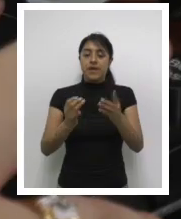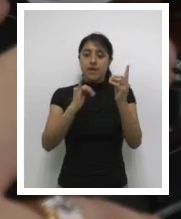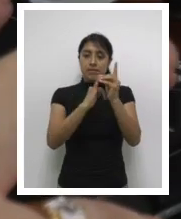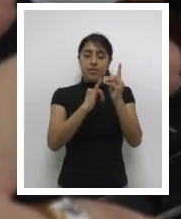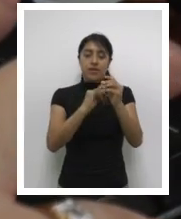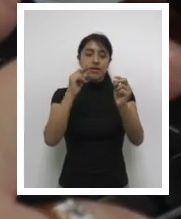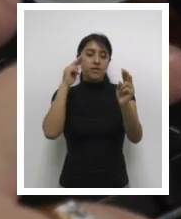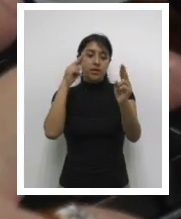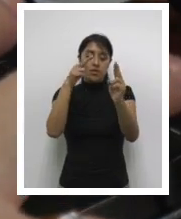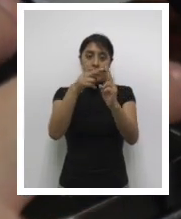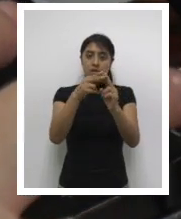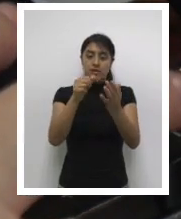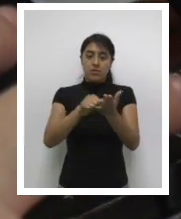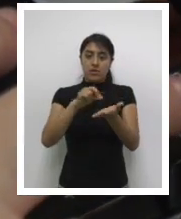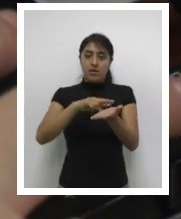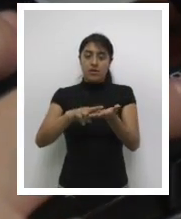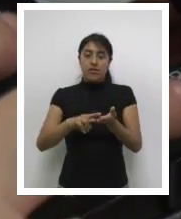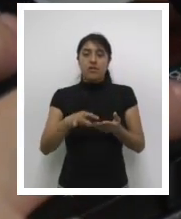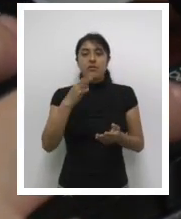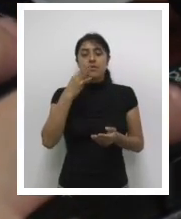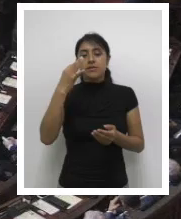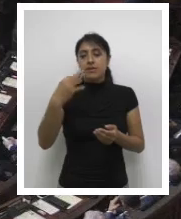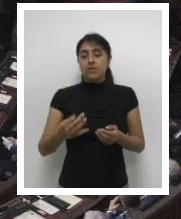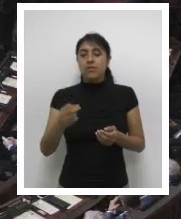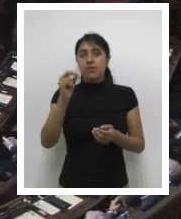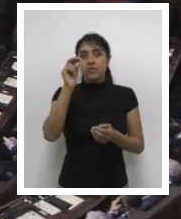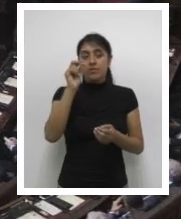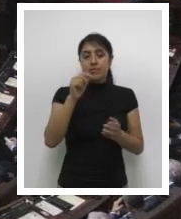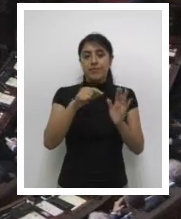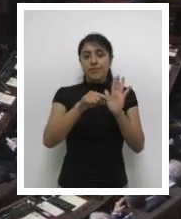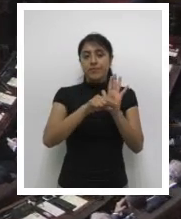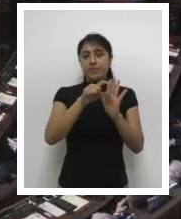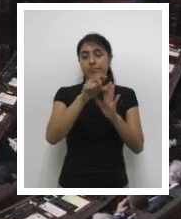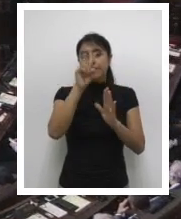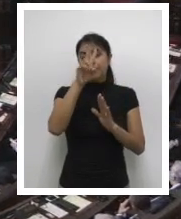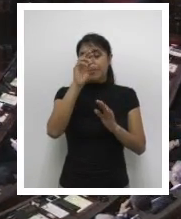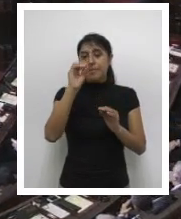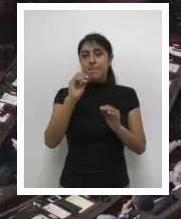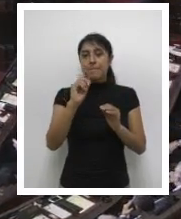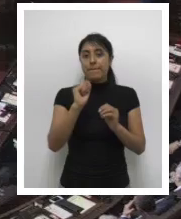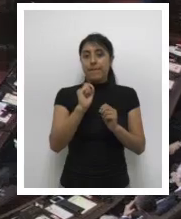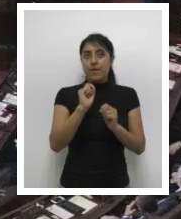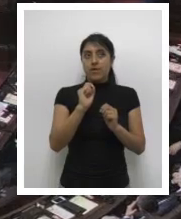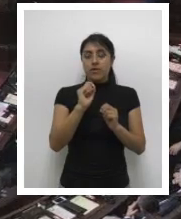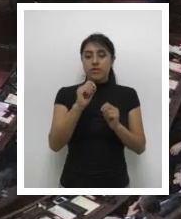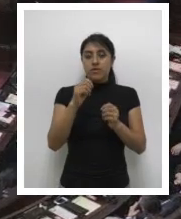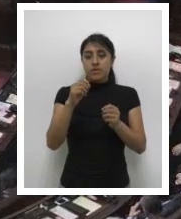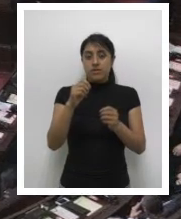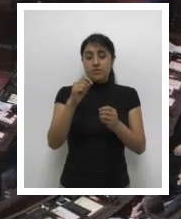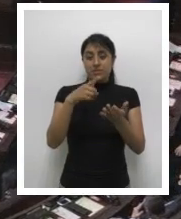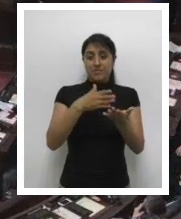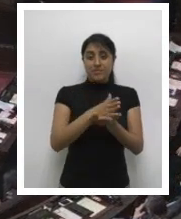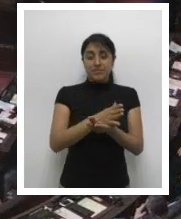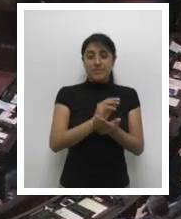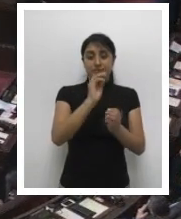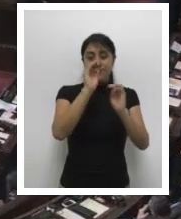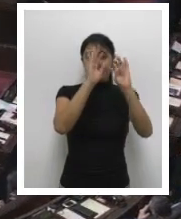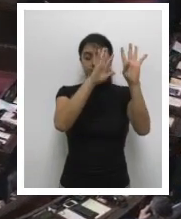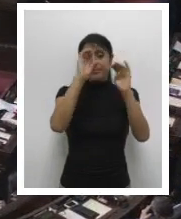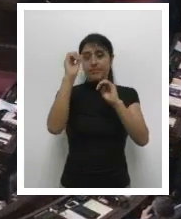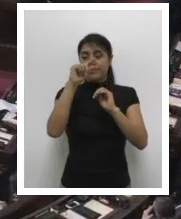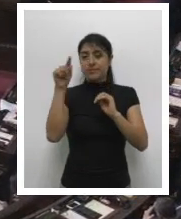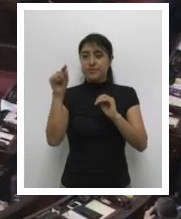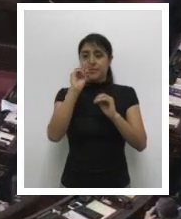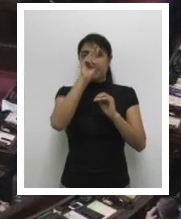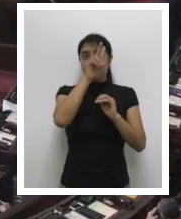identificación, es el objetivo del RENAP. Claro está en el artículo 2, decreto número 90-2005 del Congreso de la